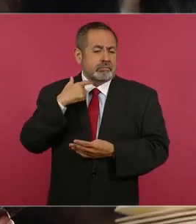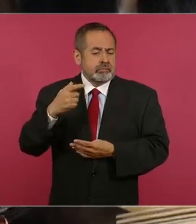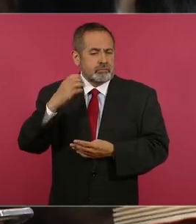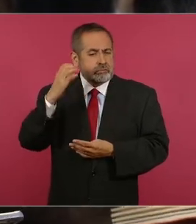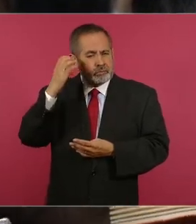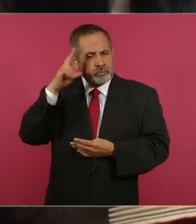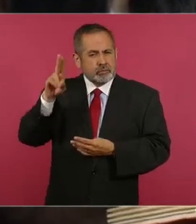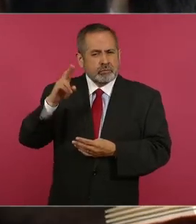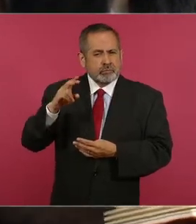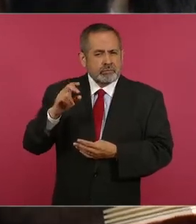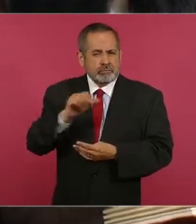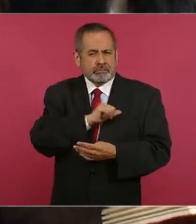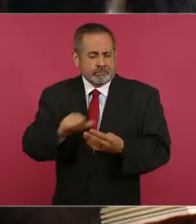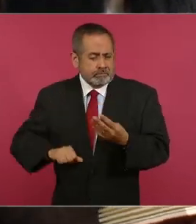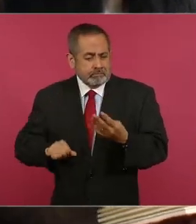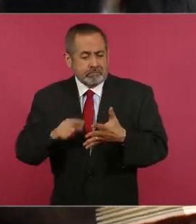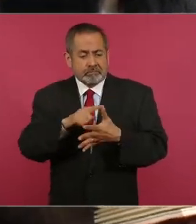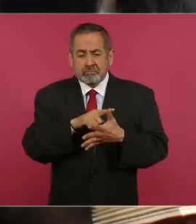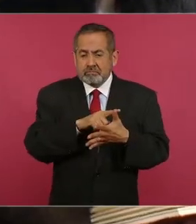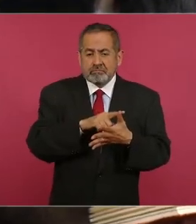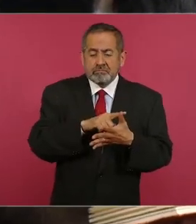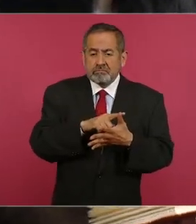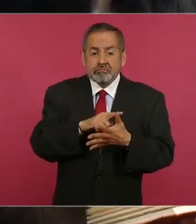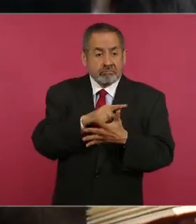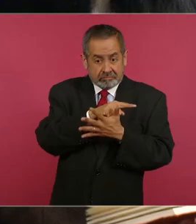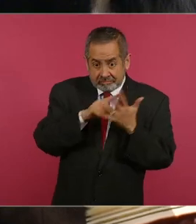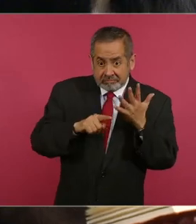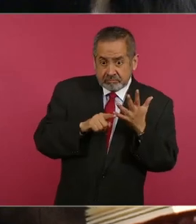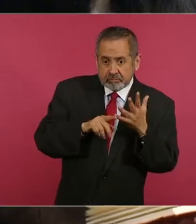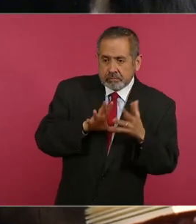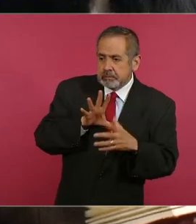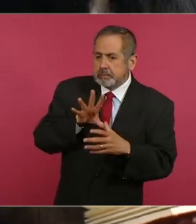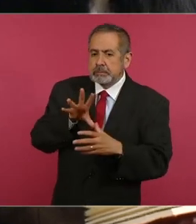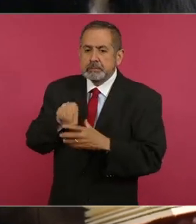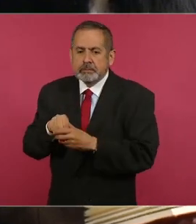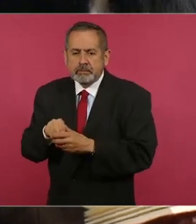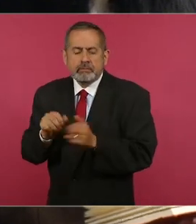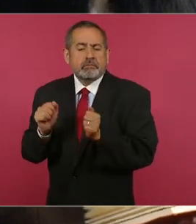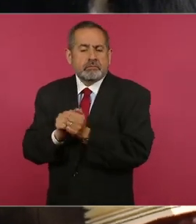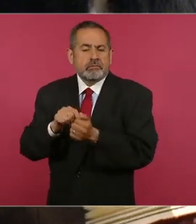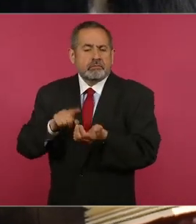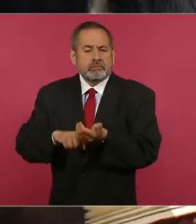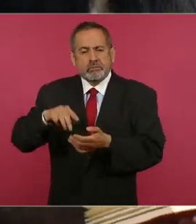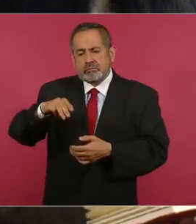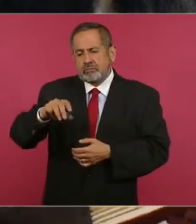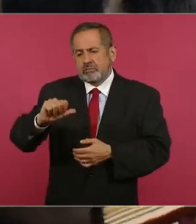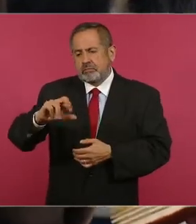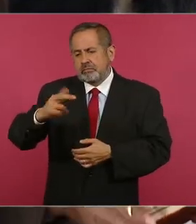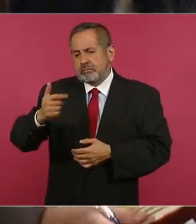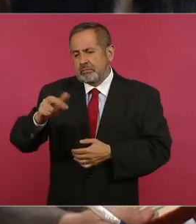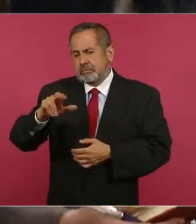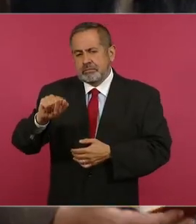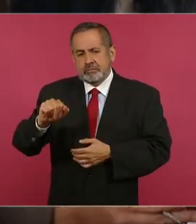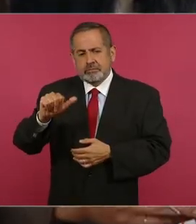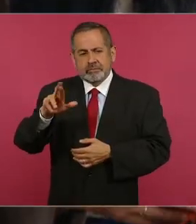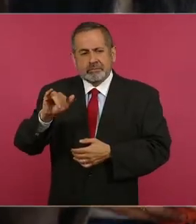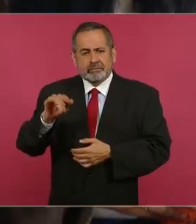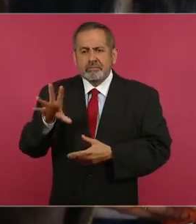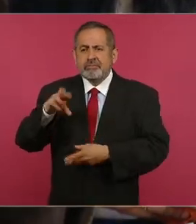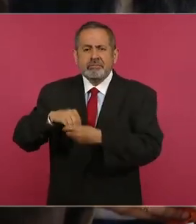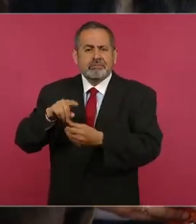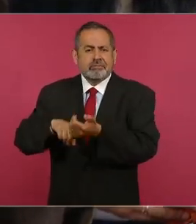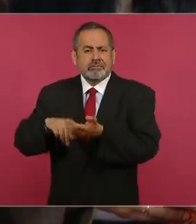peculado. Y ellos dicen que podrían estar inmersos atrás de la campaña de Margarita González Arabia, que va por Morena.